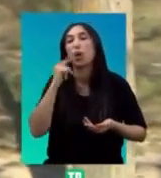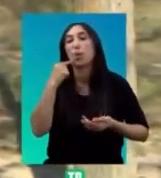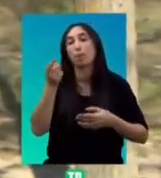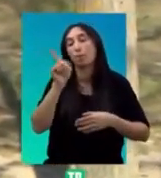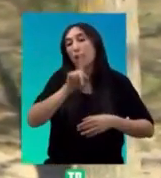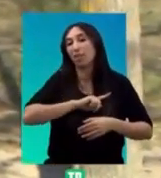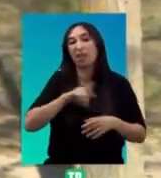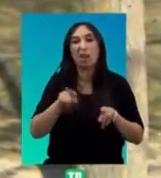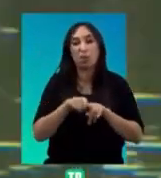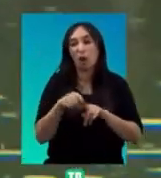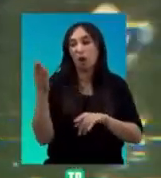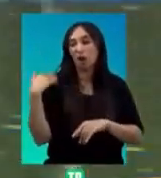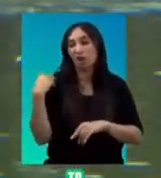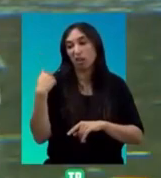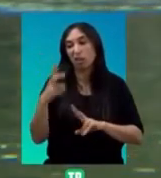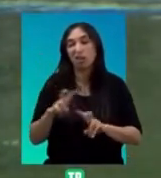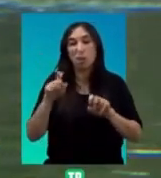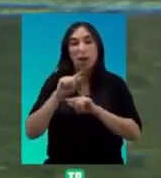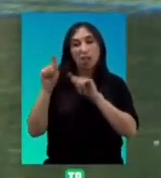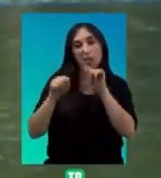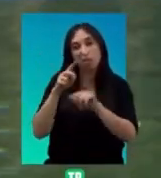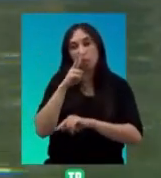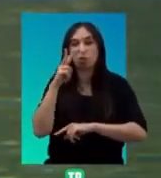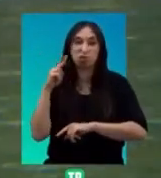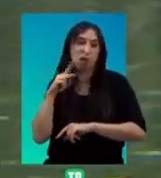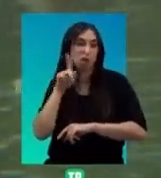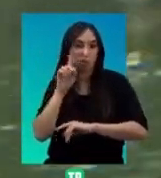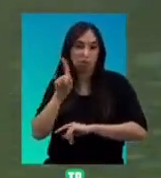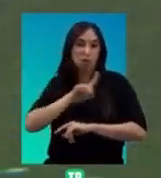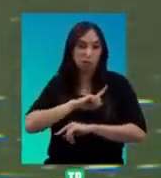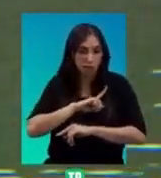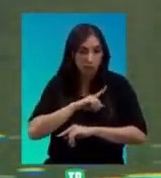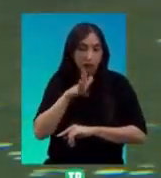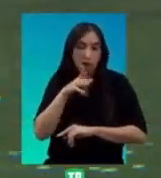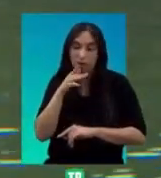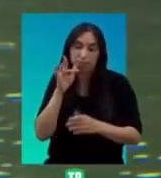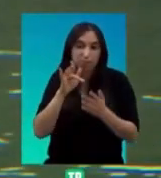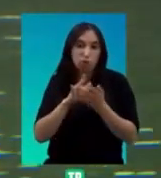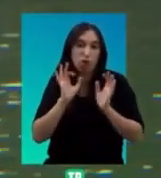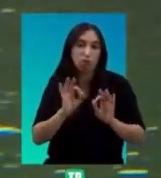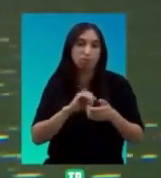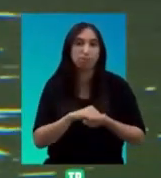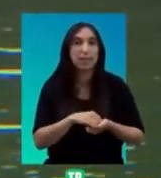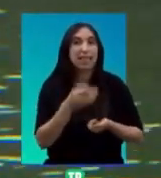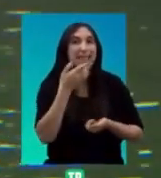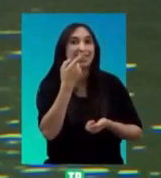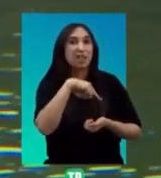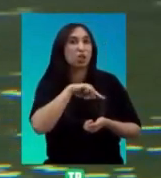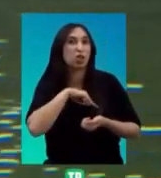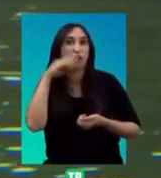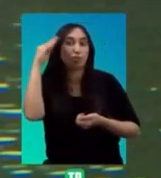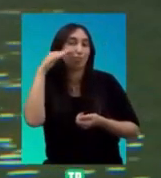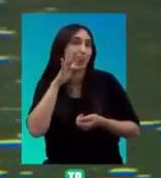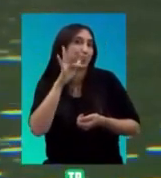...igual que nos han colado el bichito dos años... ...y bueno, ahora esto es lo que viene, ¿no? Si no nos ponemos optimistas,